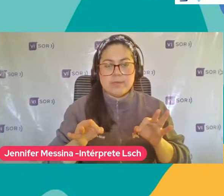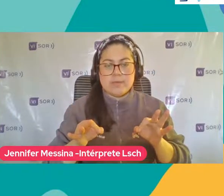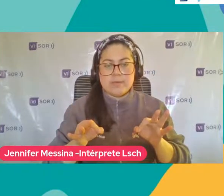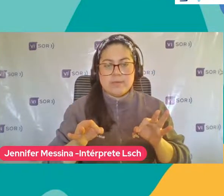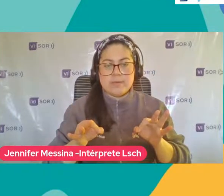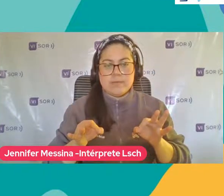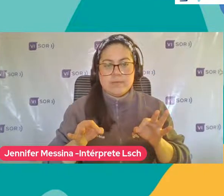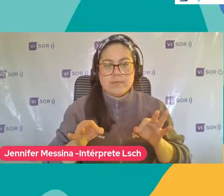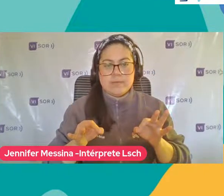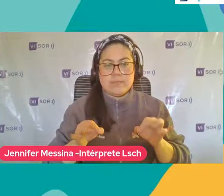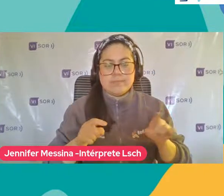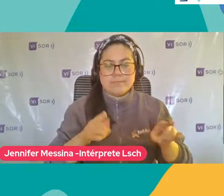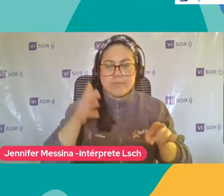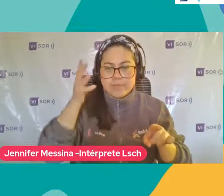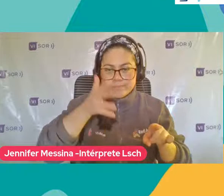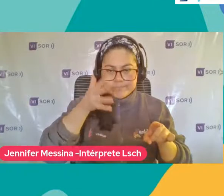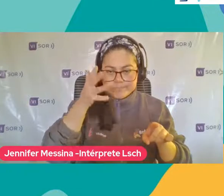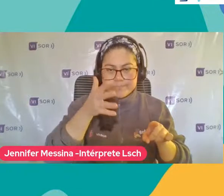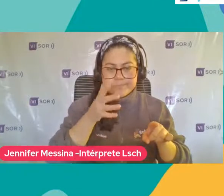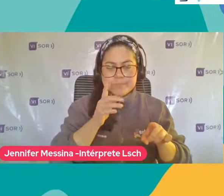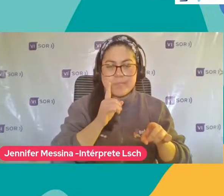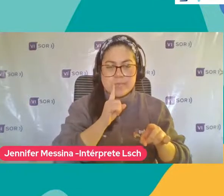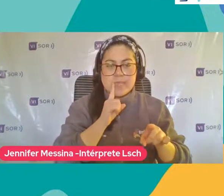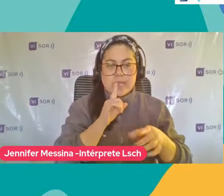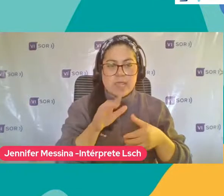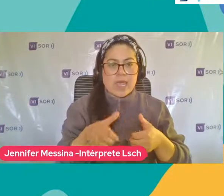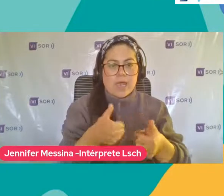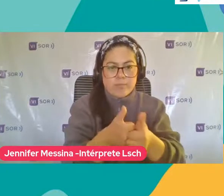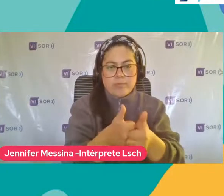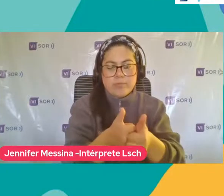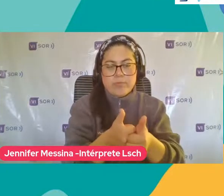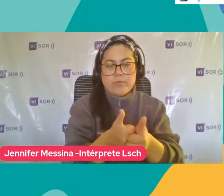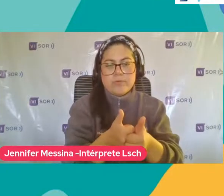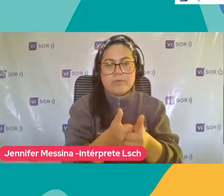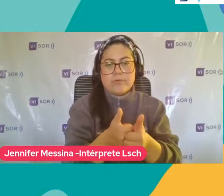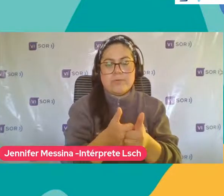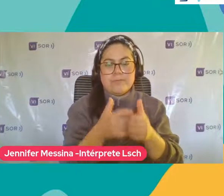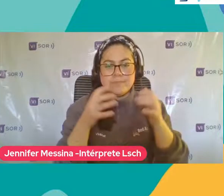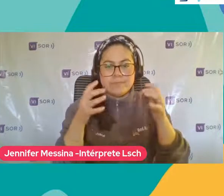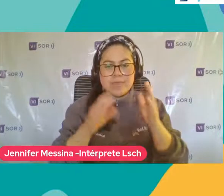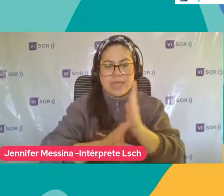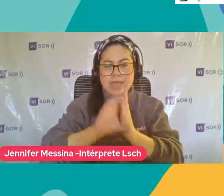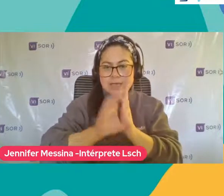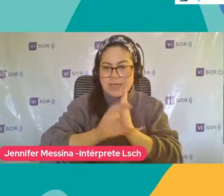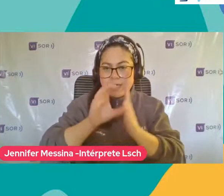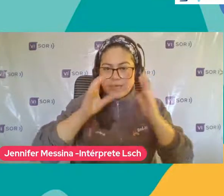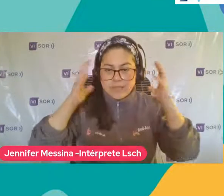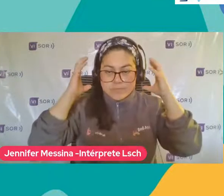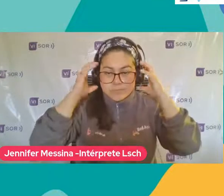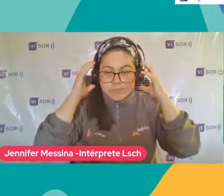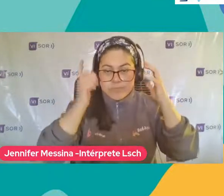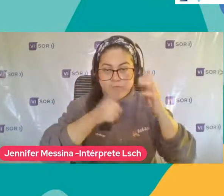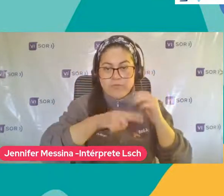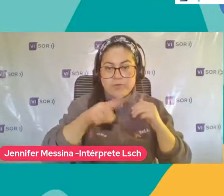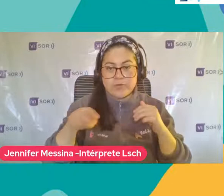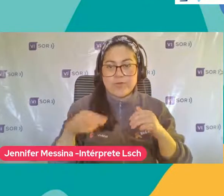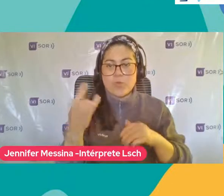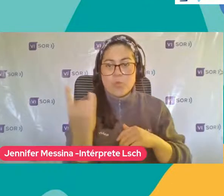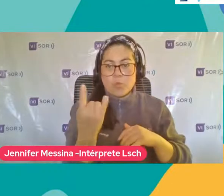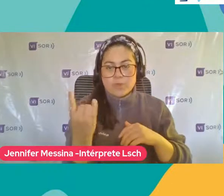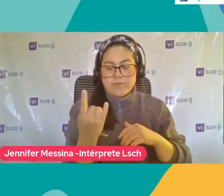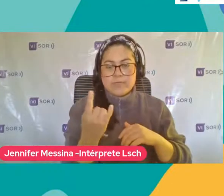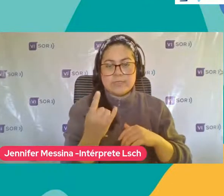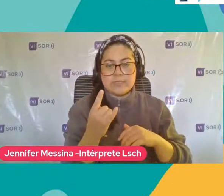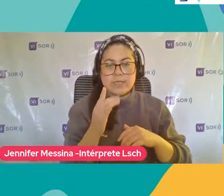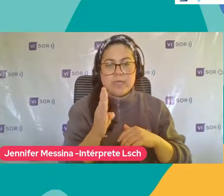tremendo webinar Hemos contado Con el apoyo De la carrera De Fonoaudiología De Universidad Del Vivo Vivo Ya lo indicaba LADIS También lo indicaba